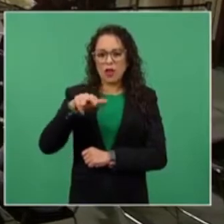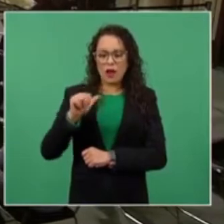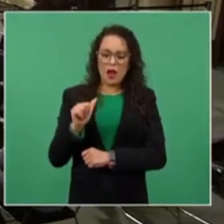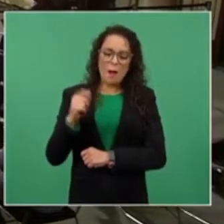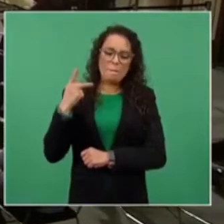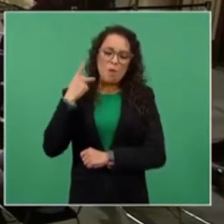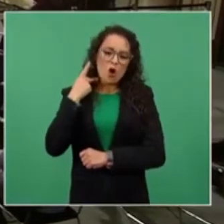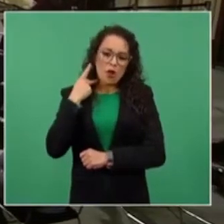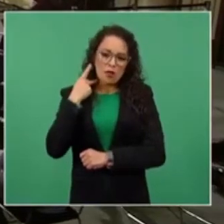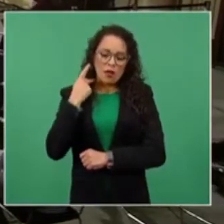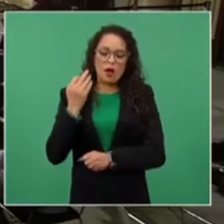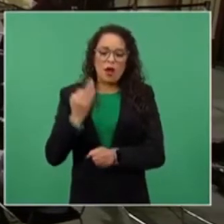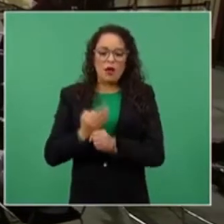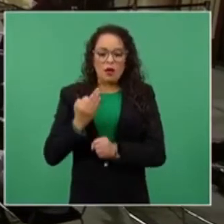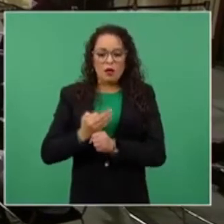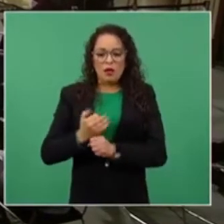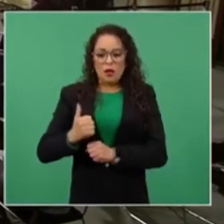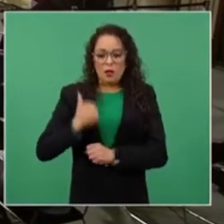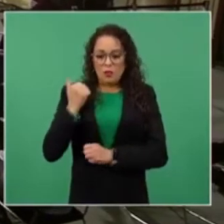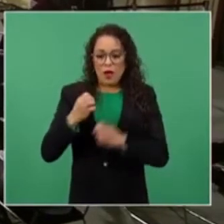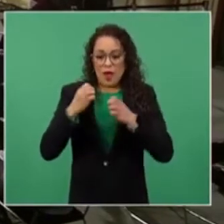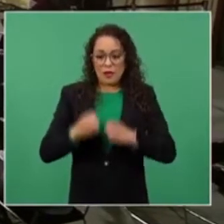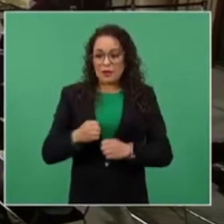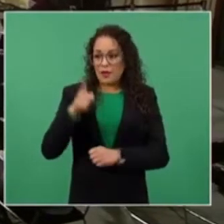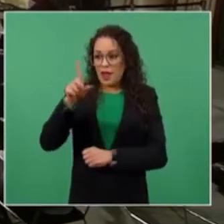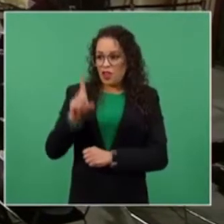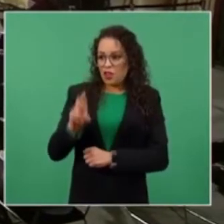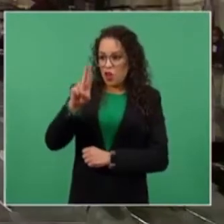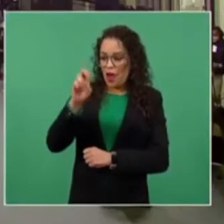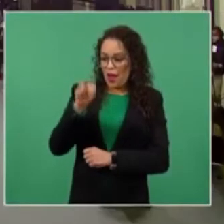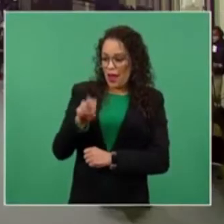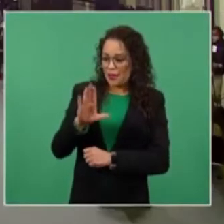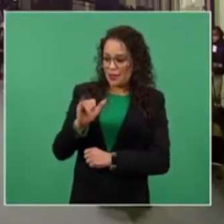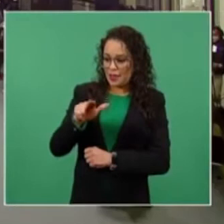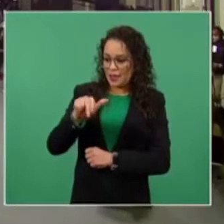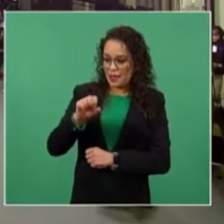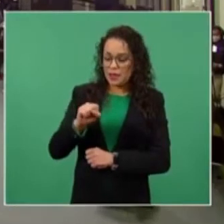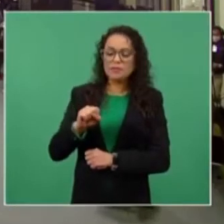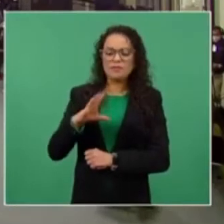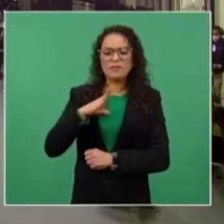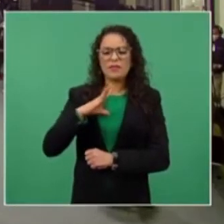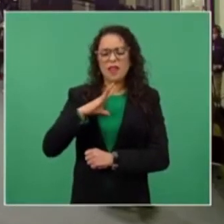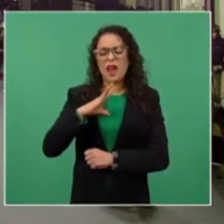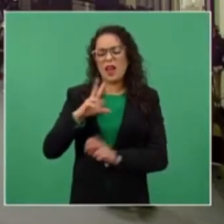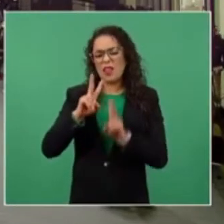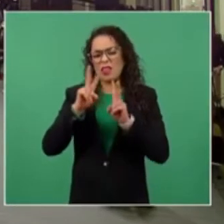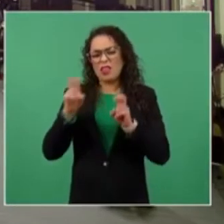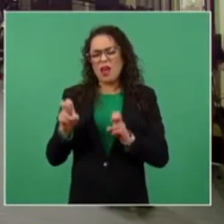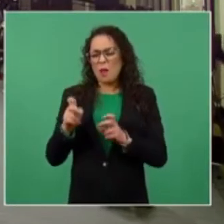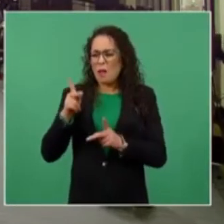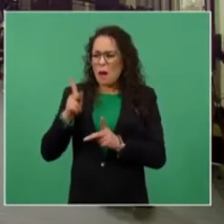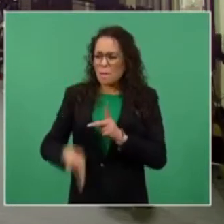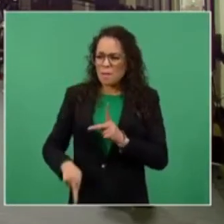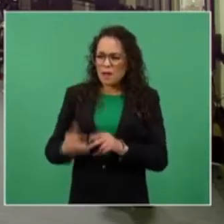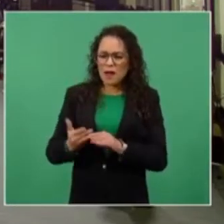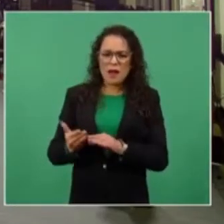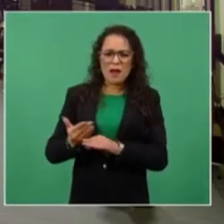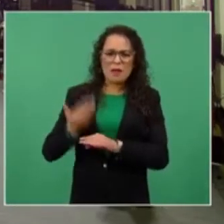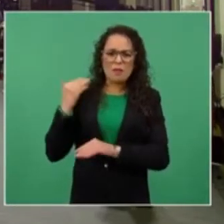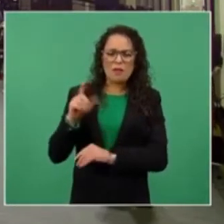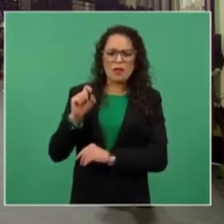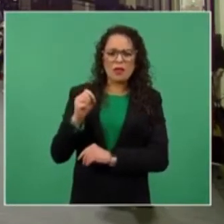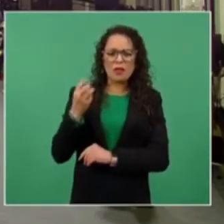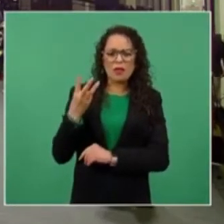está el señor Encinas, hay un tema que está pendiente desde el pasado 23 de junio del año en curso.